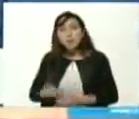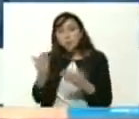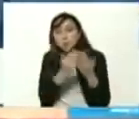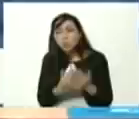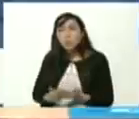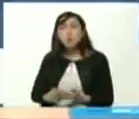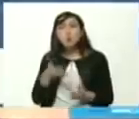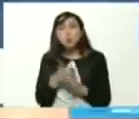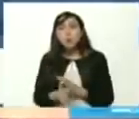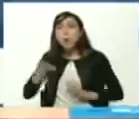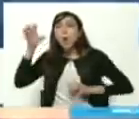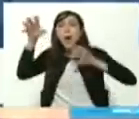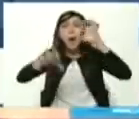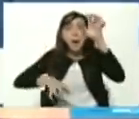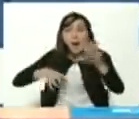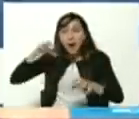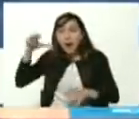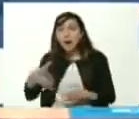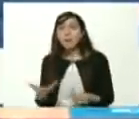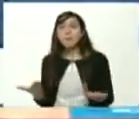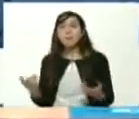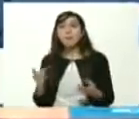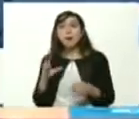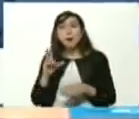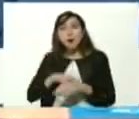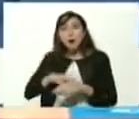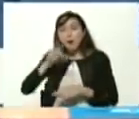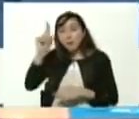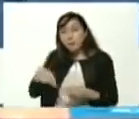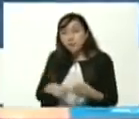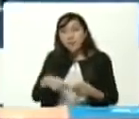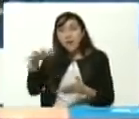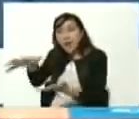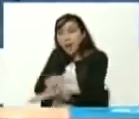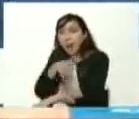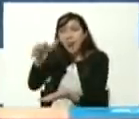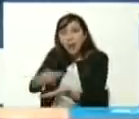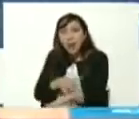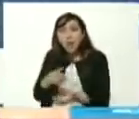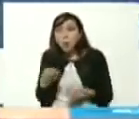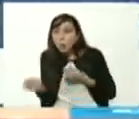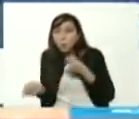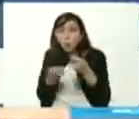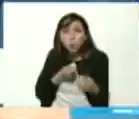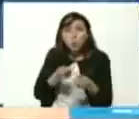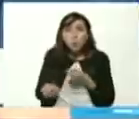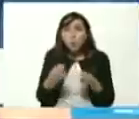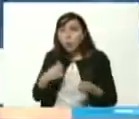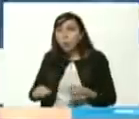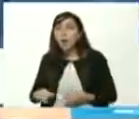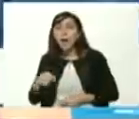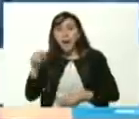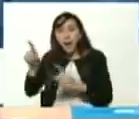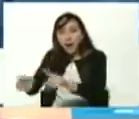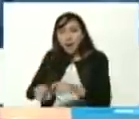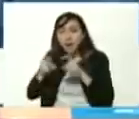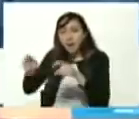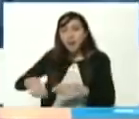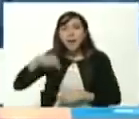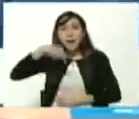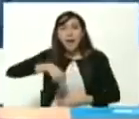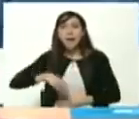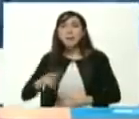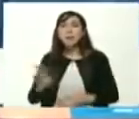veterinaria con la agroecología con la agronomía con todo el manejo de la agroindustria en nuestro país que incluye